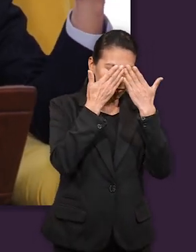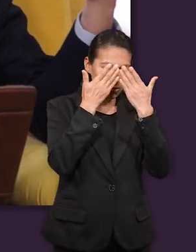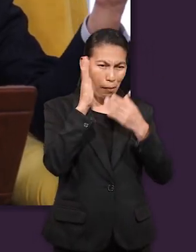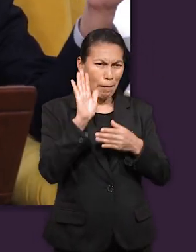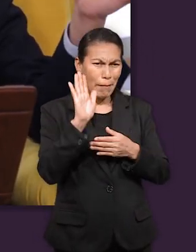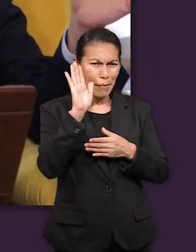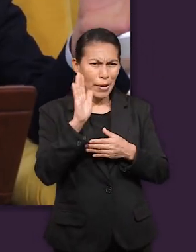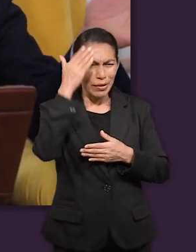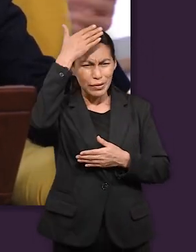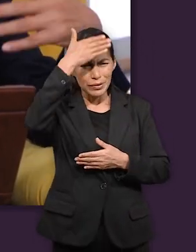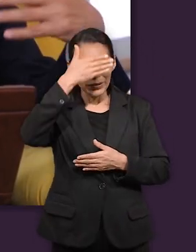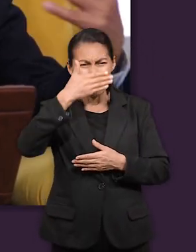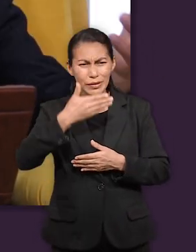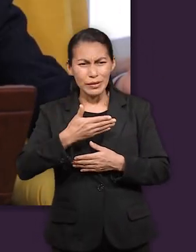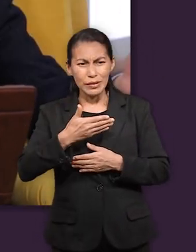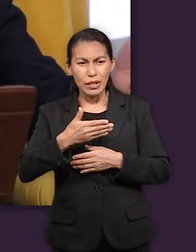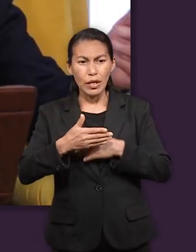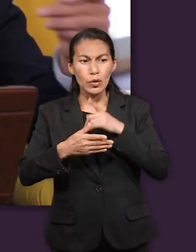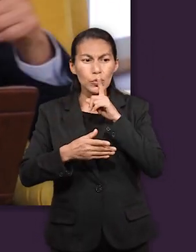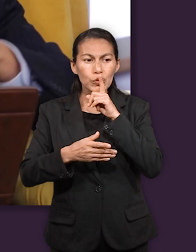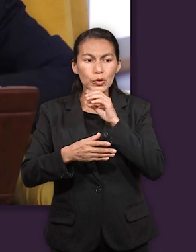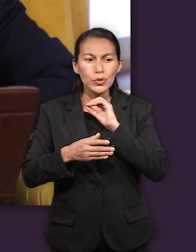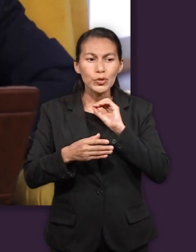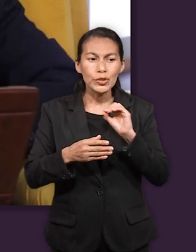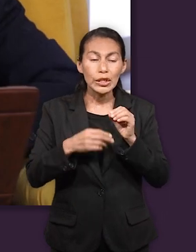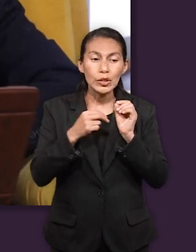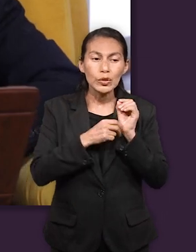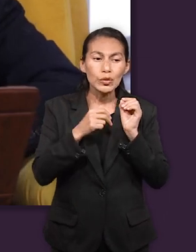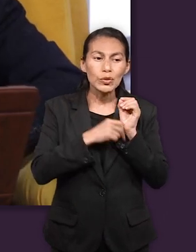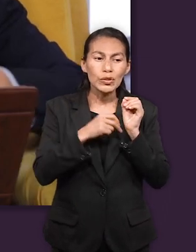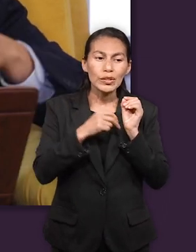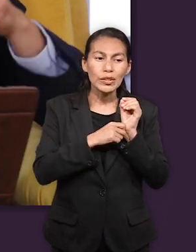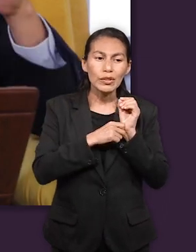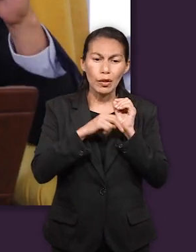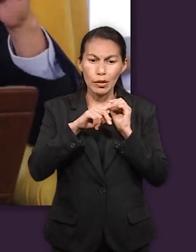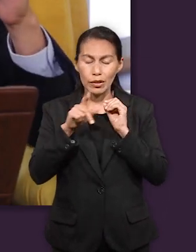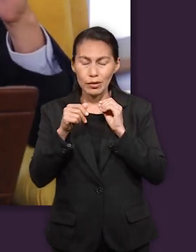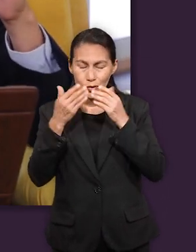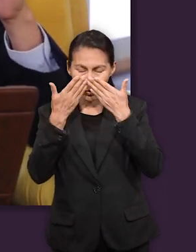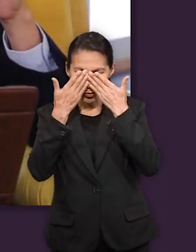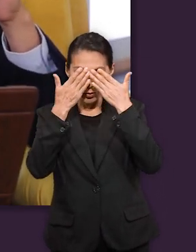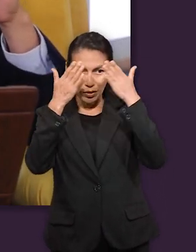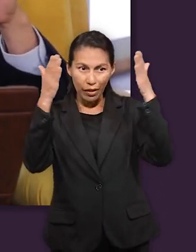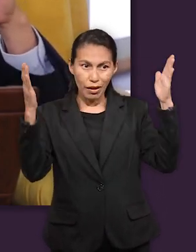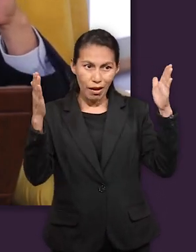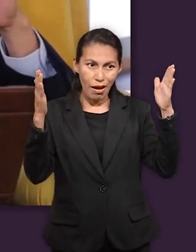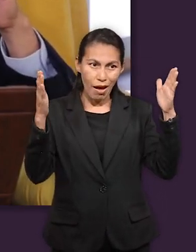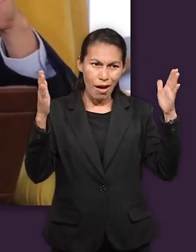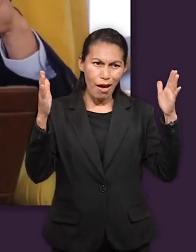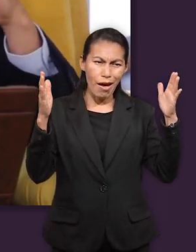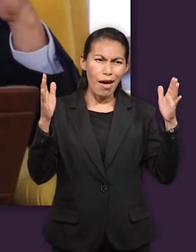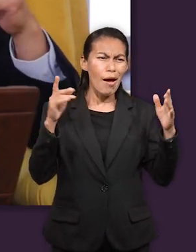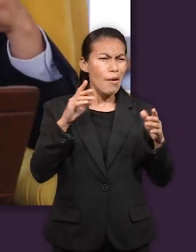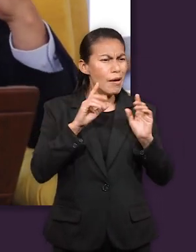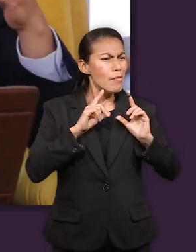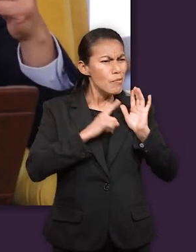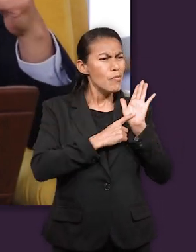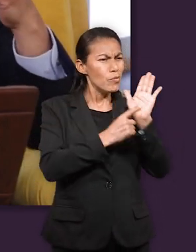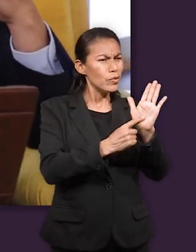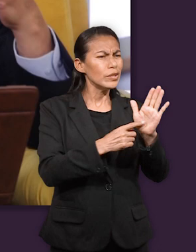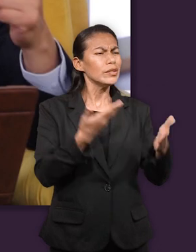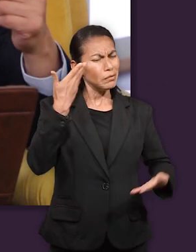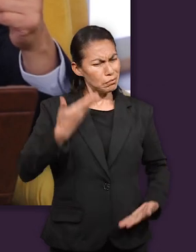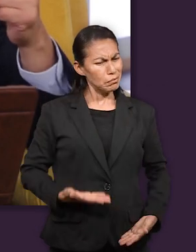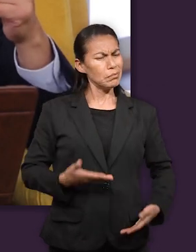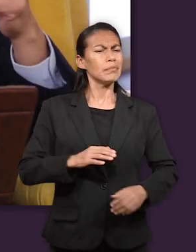cubriendo en los días anteriores y entonces aquí tenemos una historia que justamente nos habla de amor de